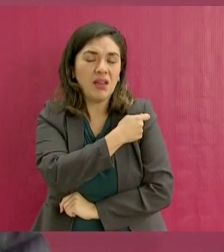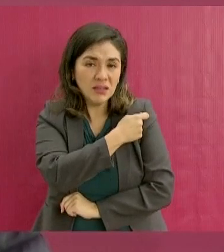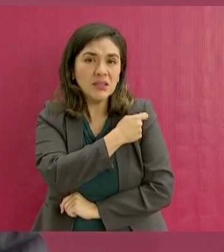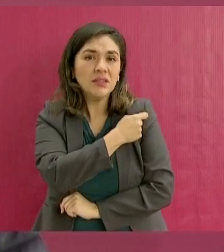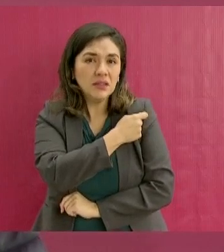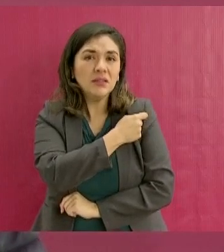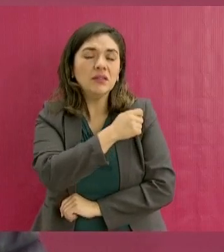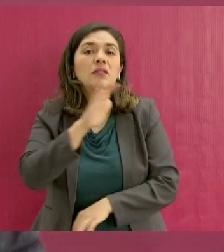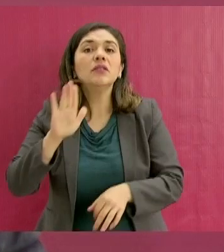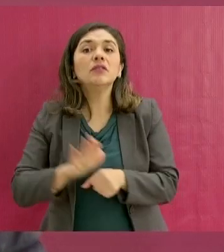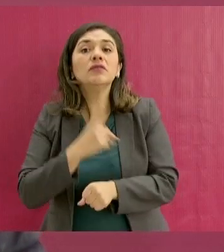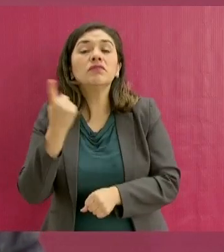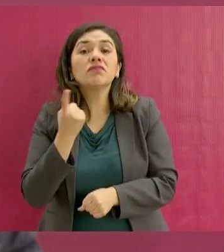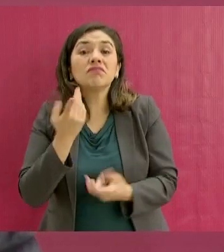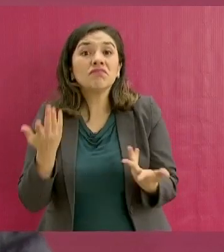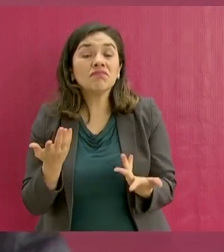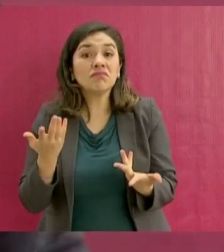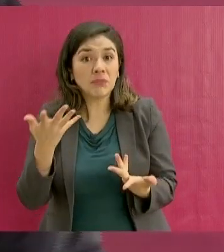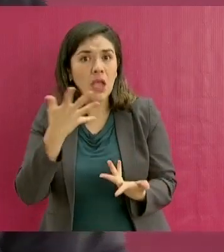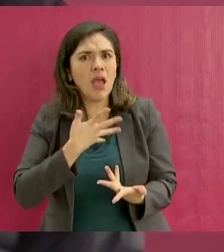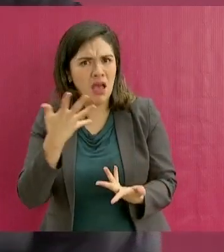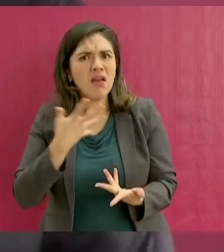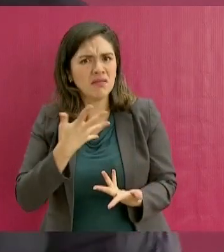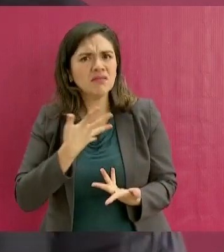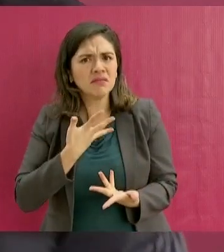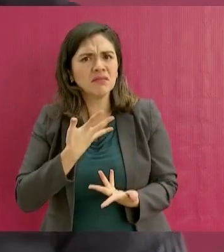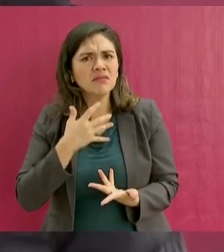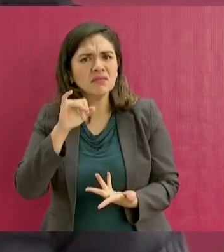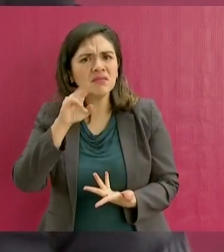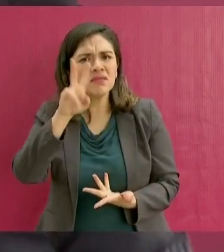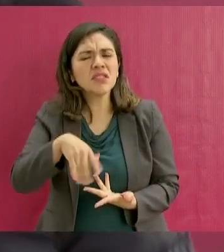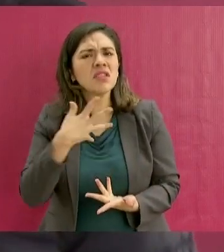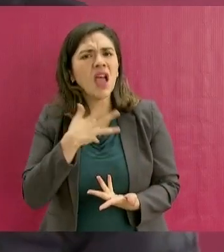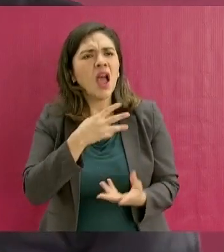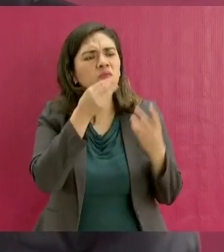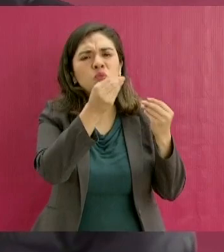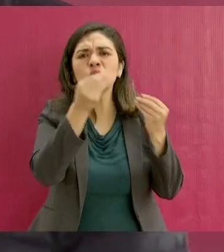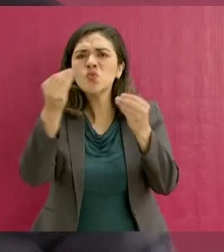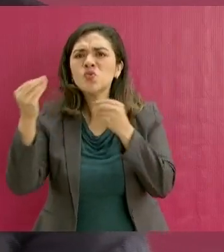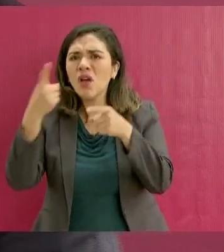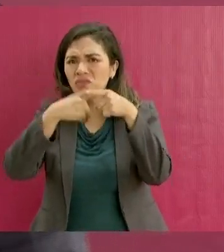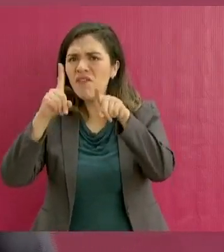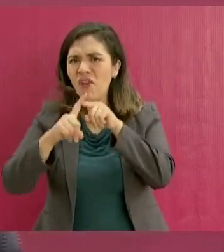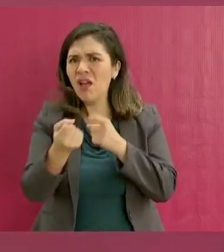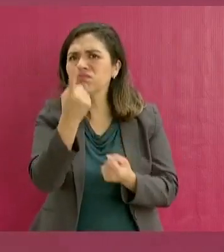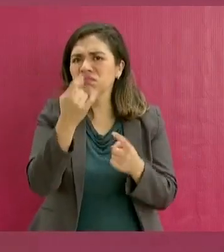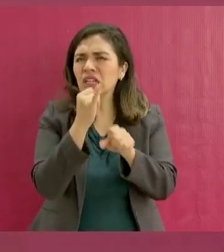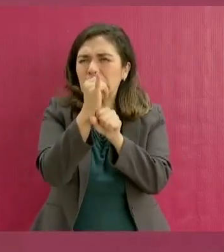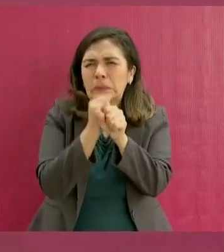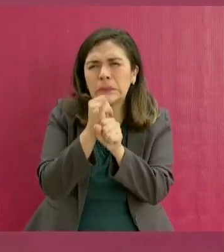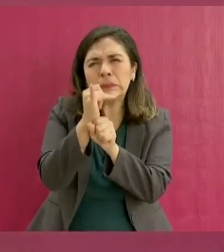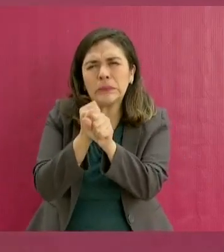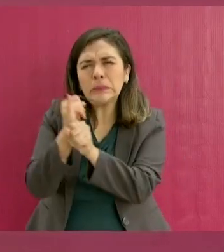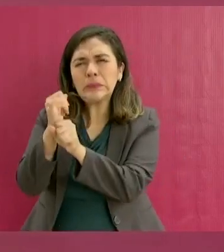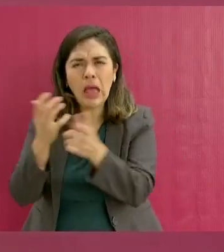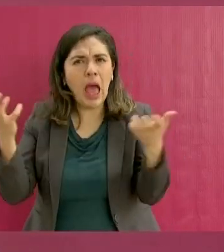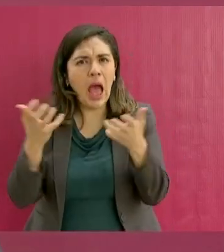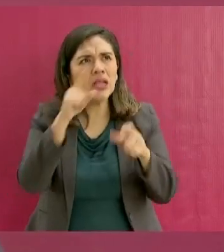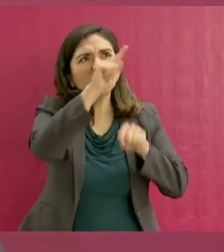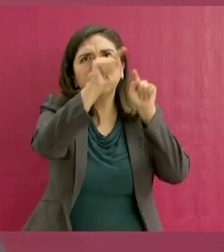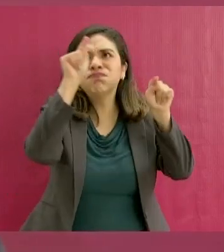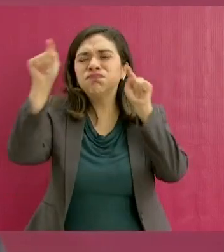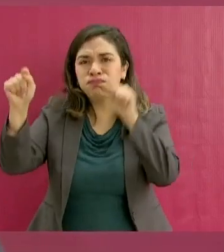porque hay varias investigaciones que se están